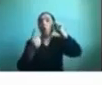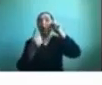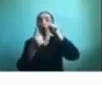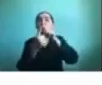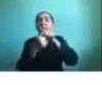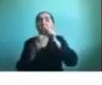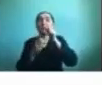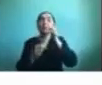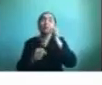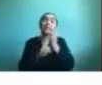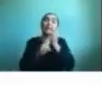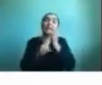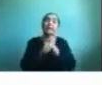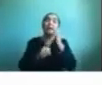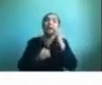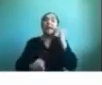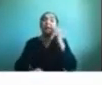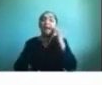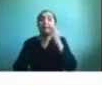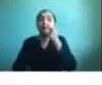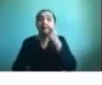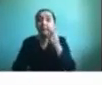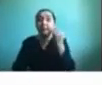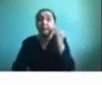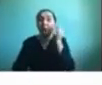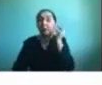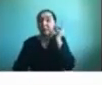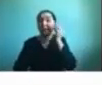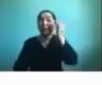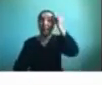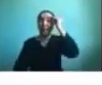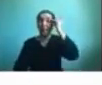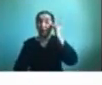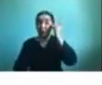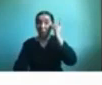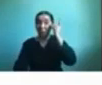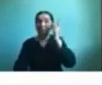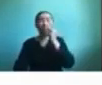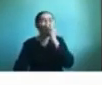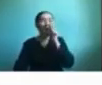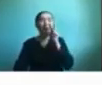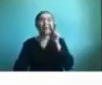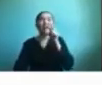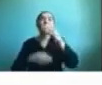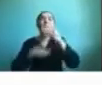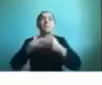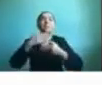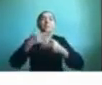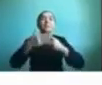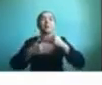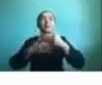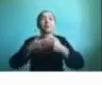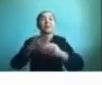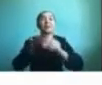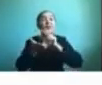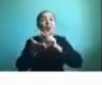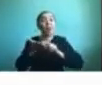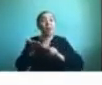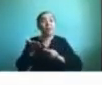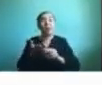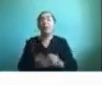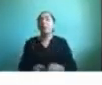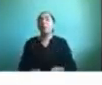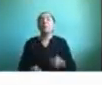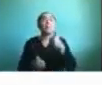niñas con síndrome de Down para ver cómo era su proceso lector pero esta herramienta es tan potente que sirve para